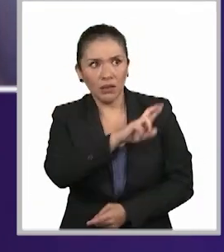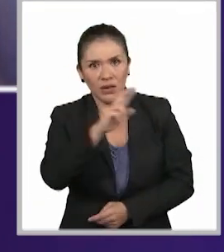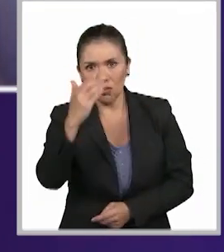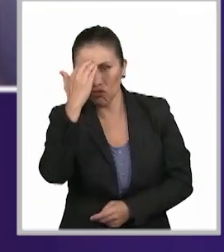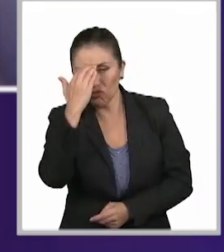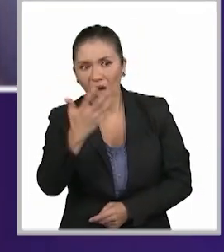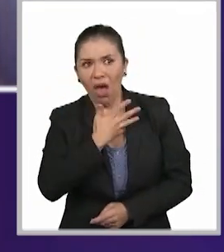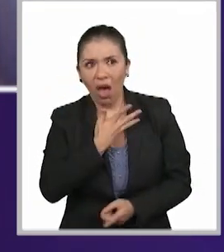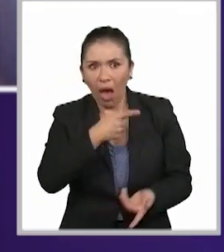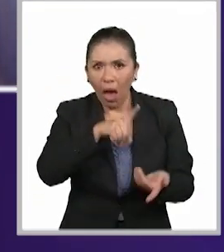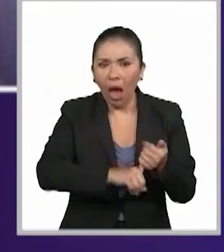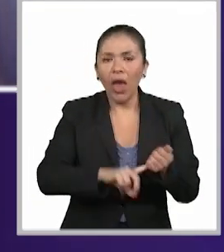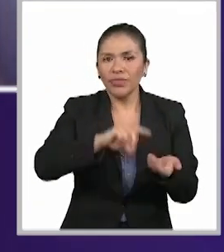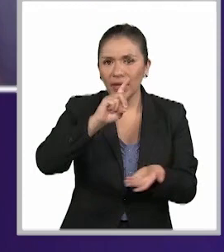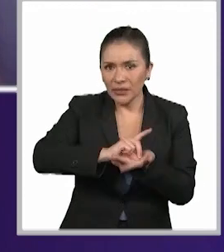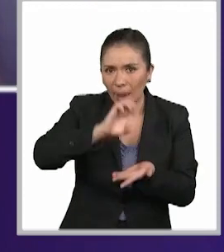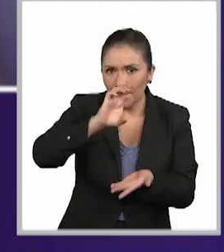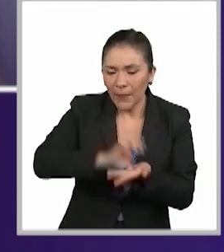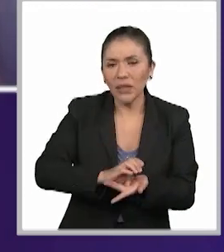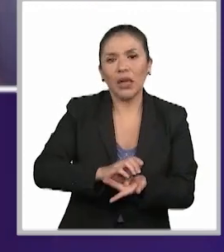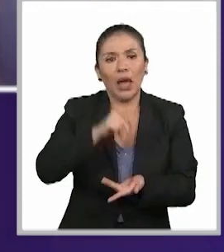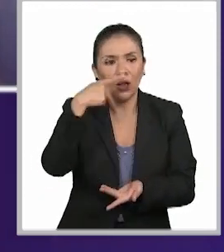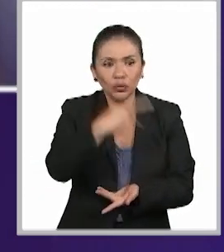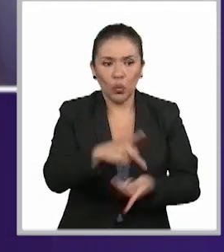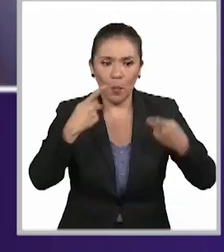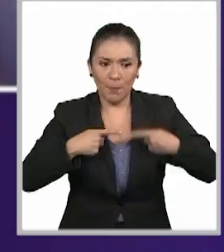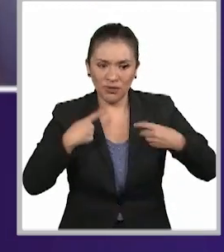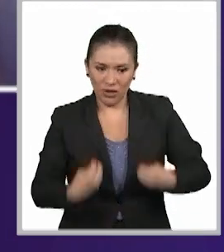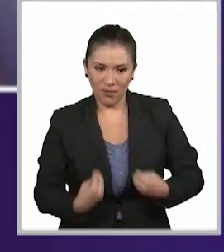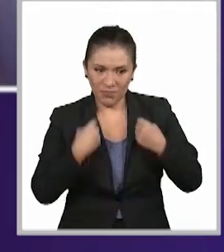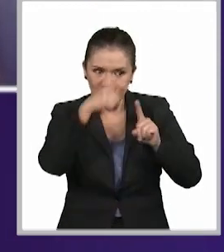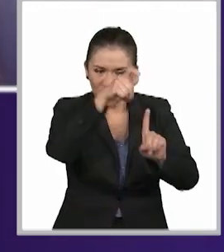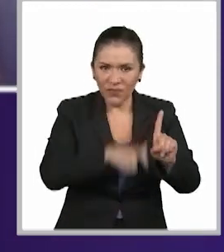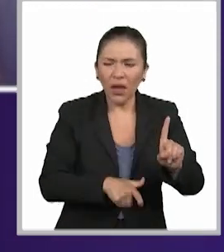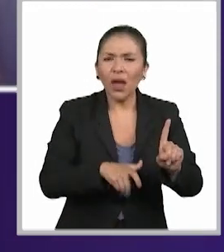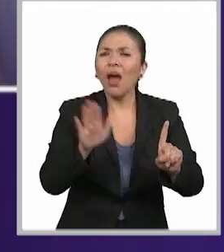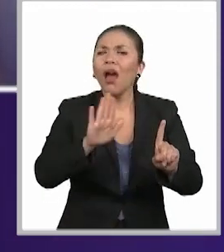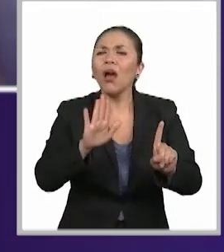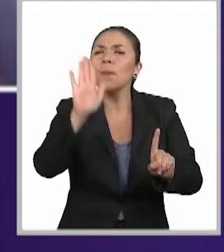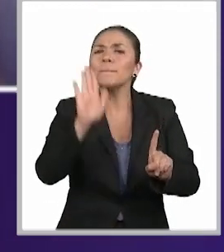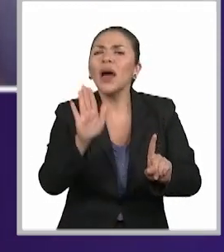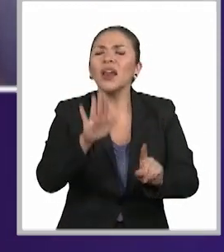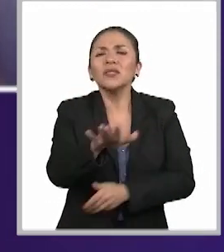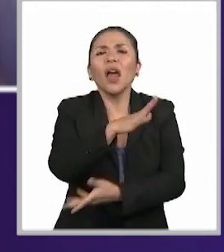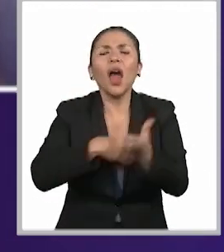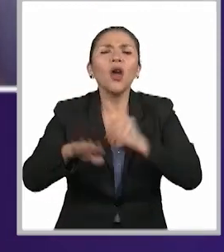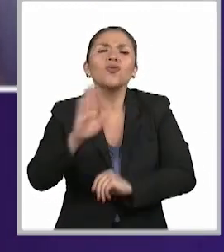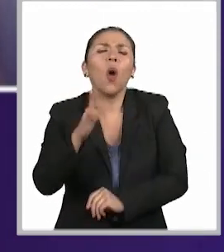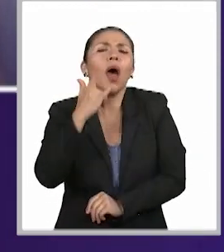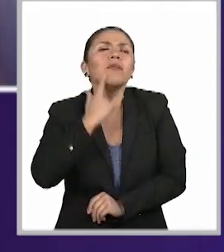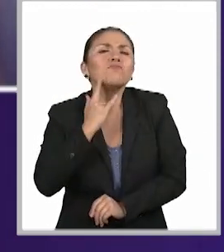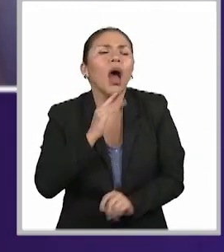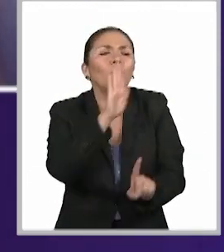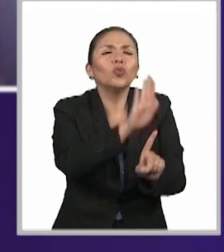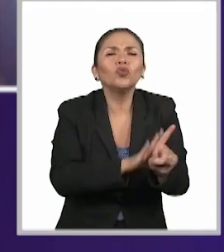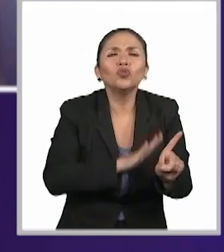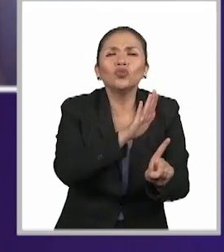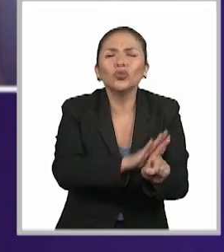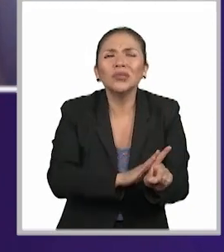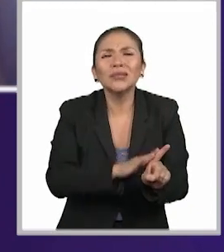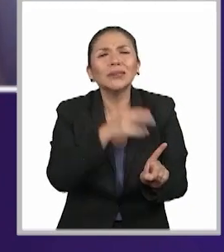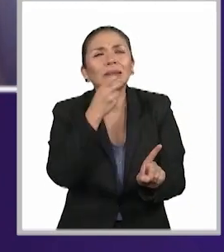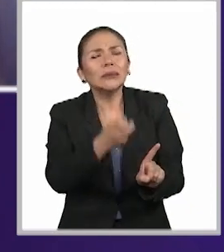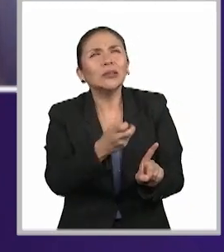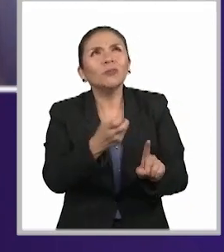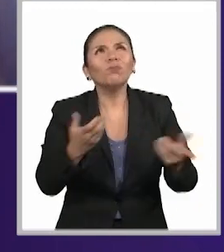una condición de discapacidad con la que se vive, pueda llegar nuevamente a ser condescendiente con ella y